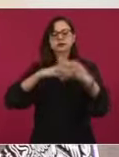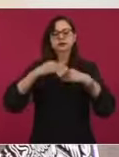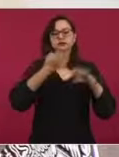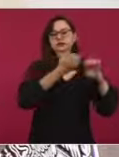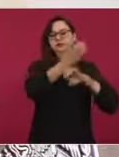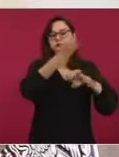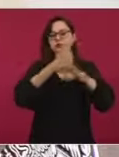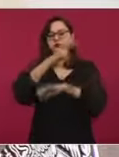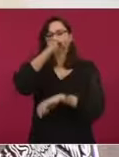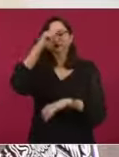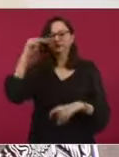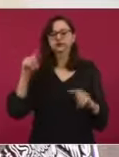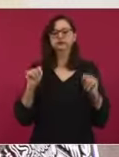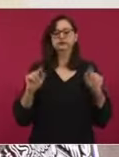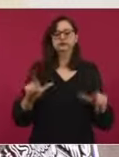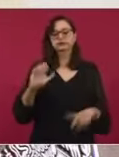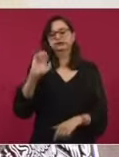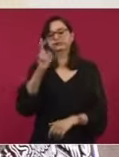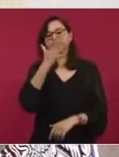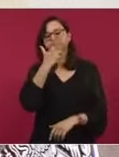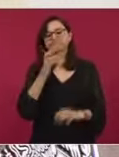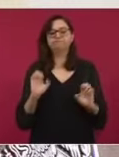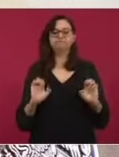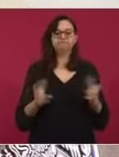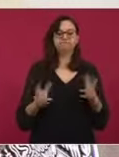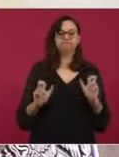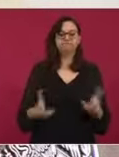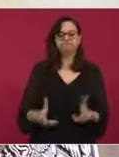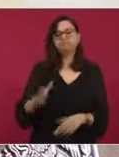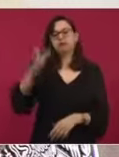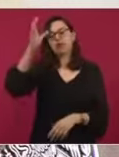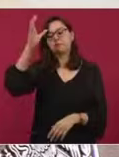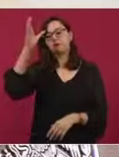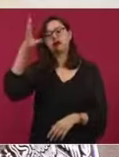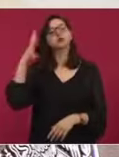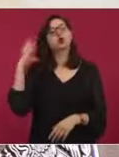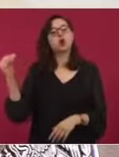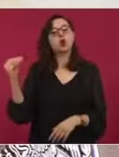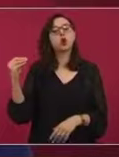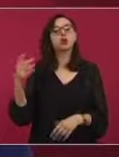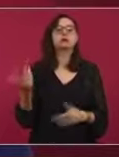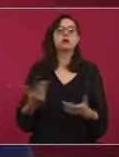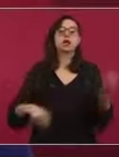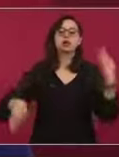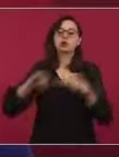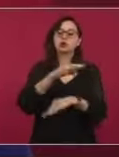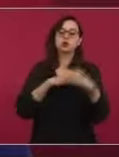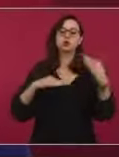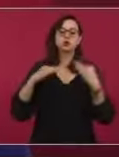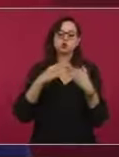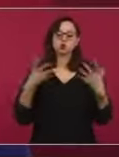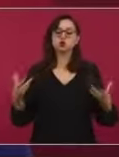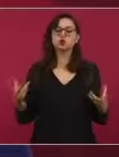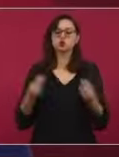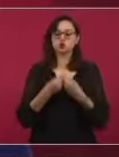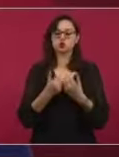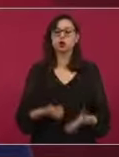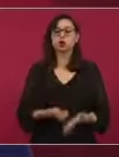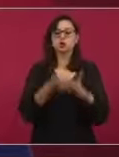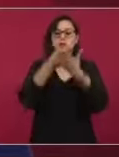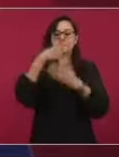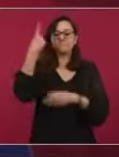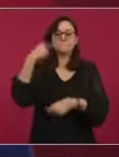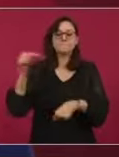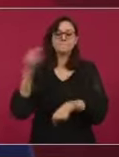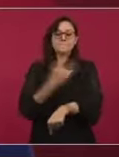Nayarit, Tlaxcala, Chihuahua, Chiapas, Colima, que han estado también apoyándonos en las reuniones que hemos